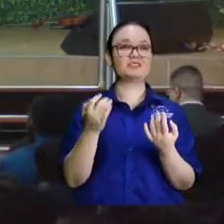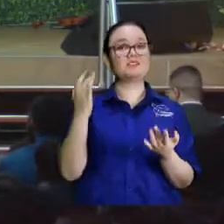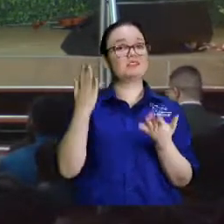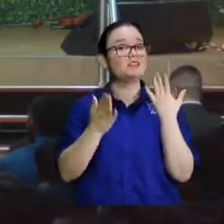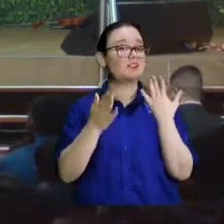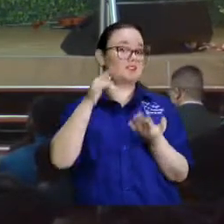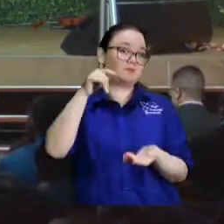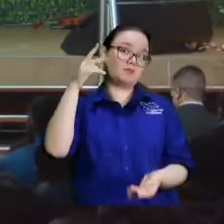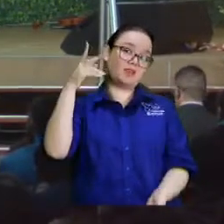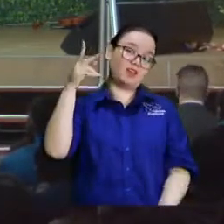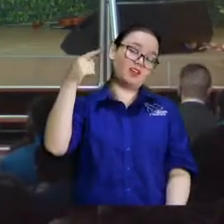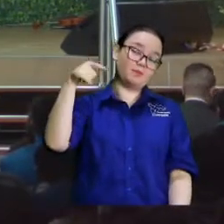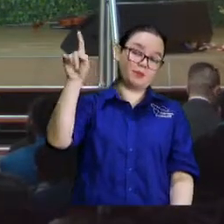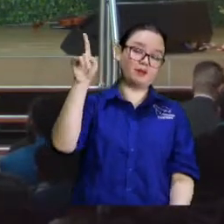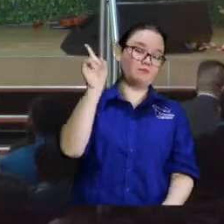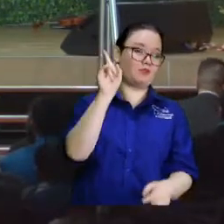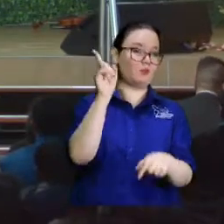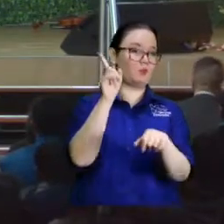Perico de los Palotes, ¿verdad?